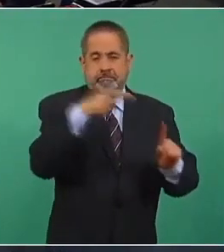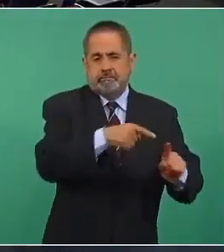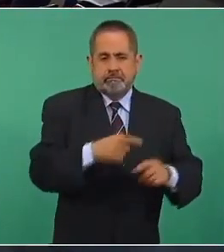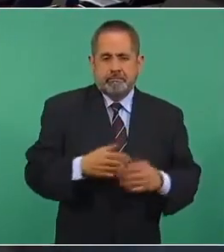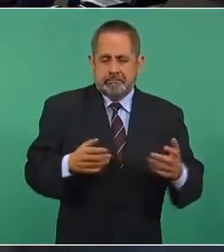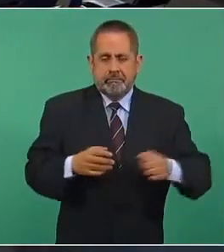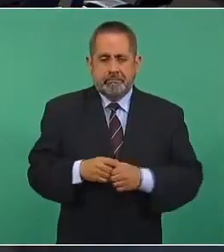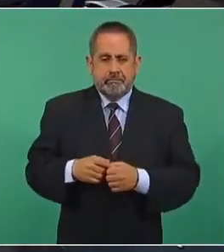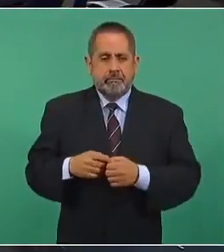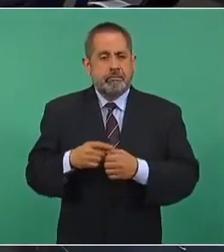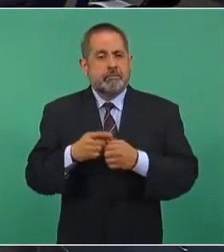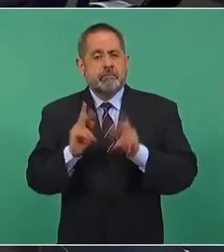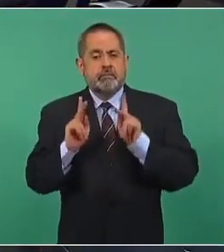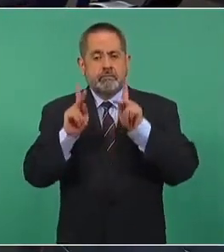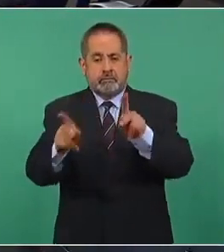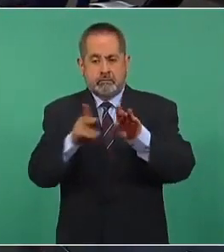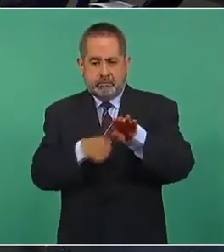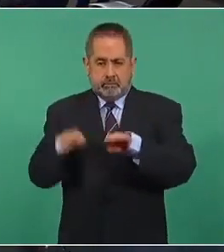segundos pisos,